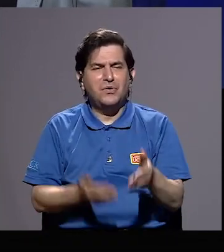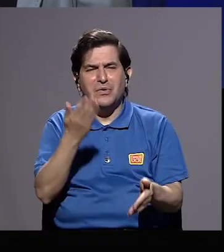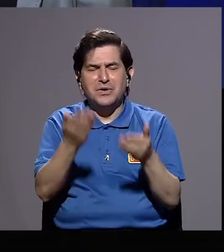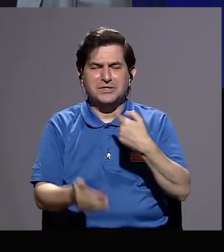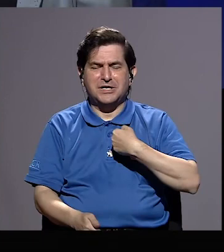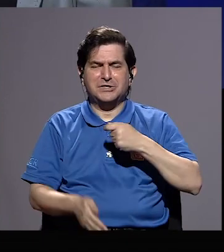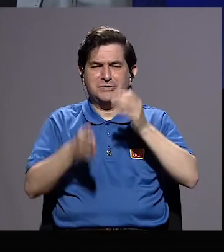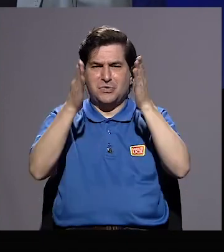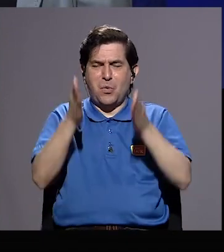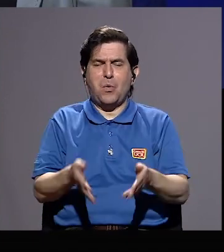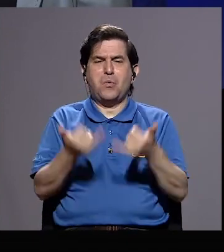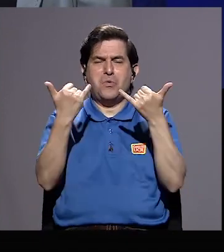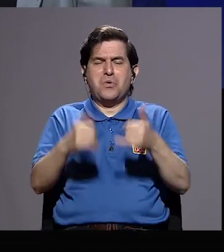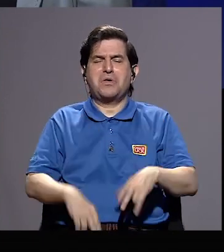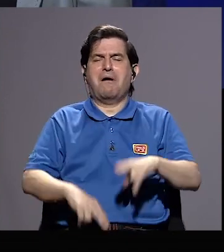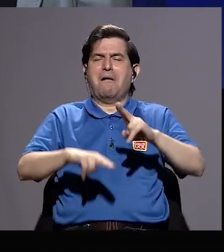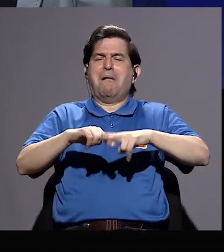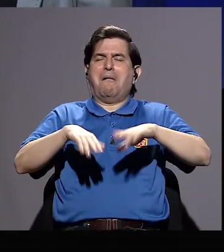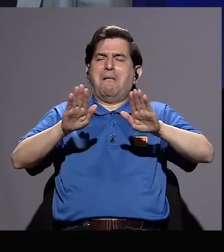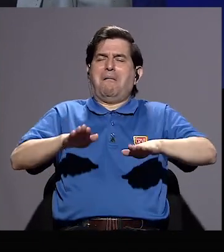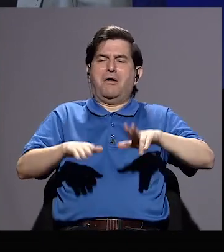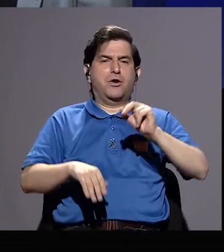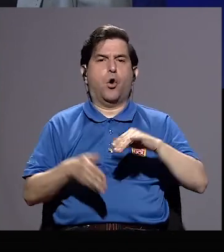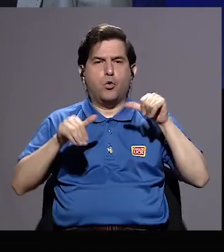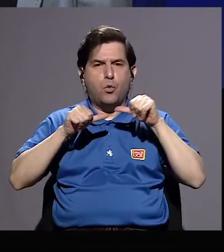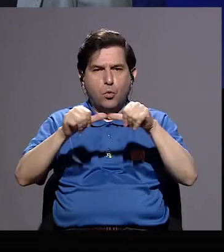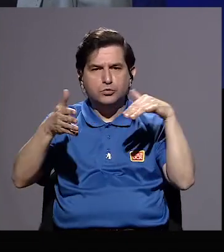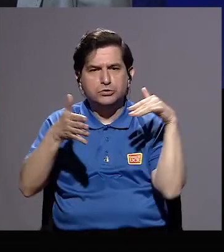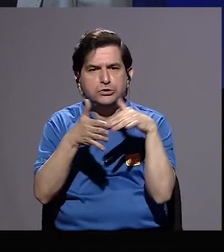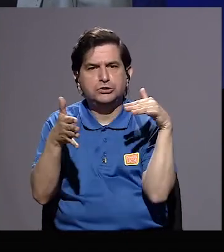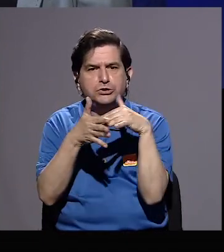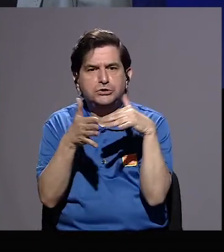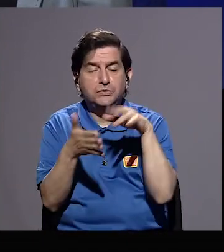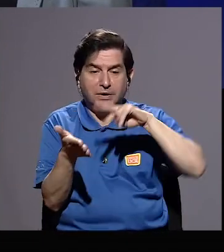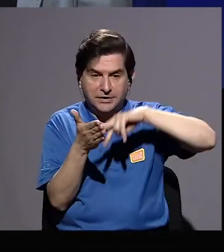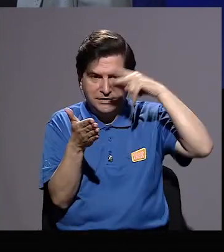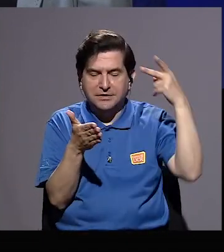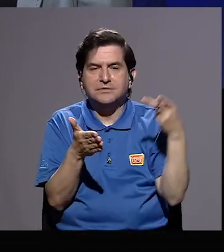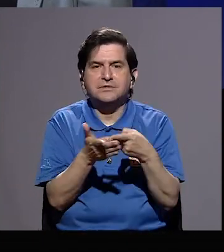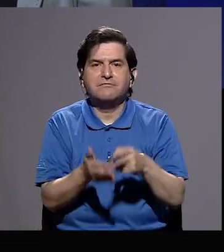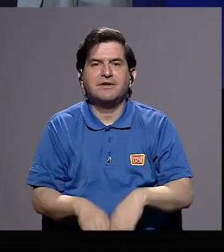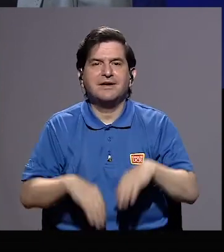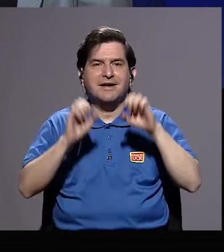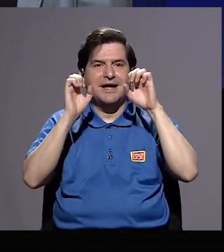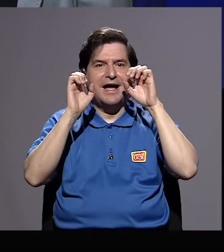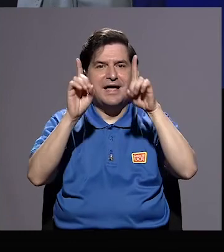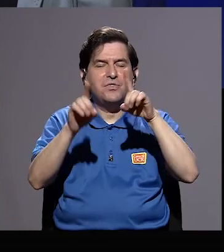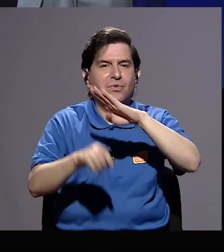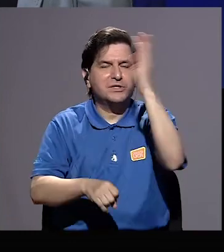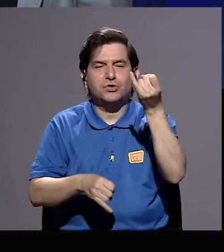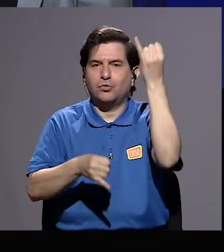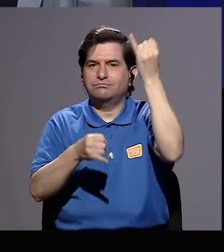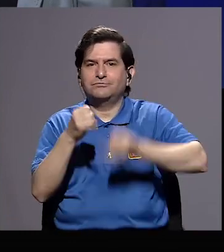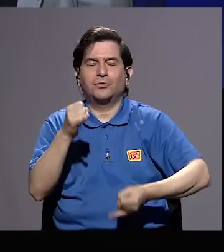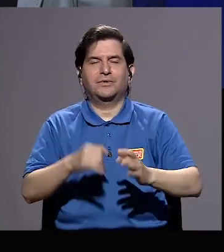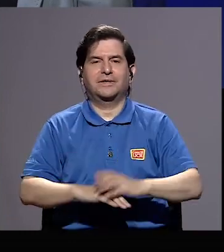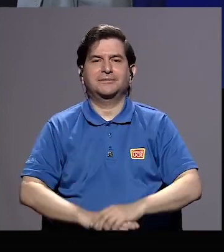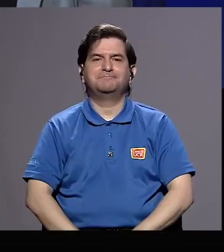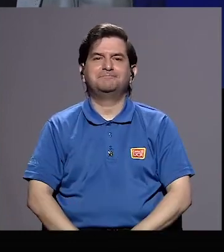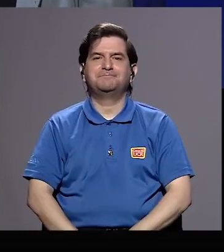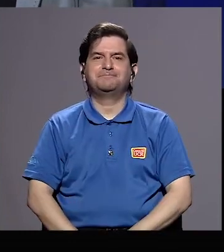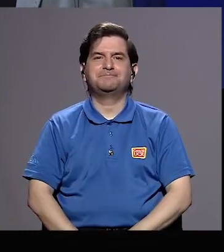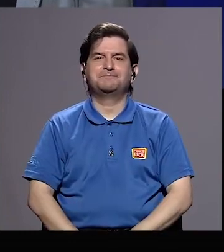es abogado se va a sentar. No, hay que seguir estudiando. De eso se trata porque la educación nunca termina.